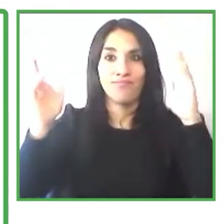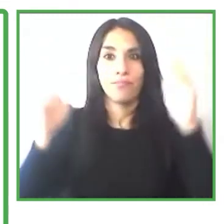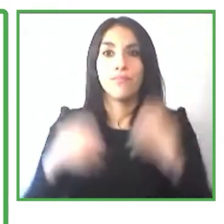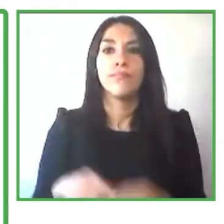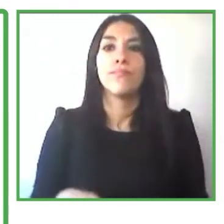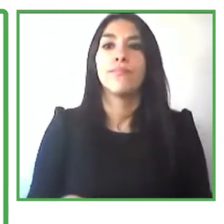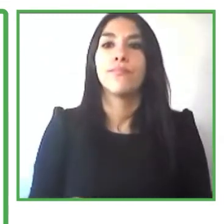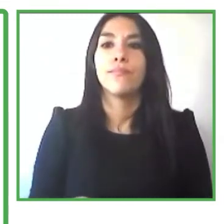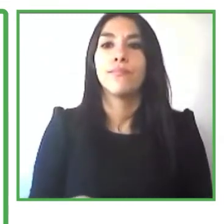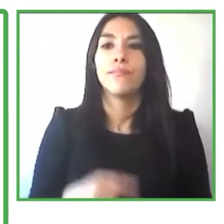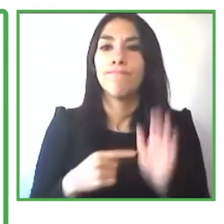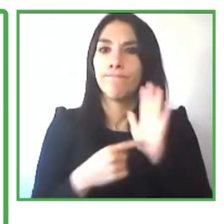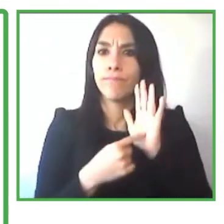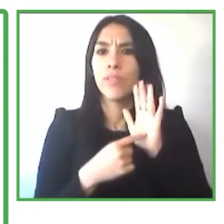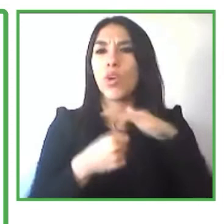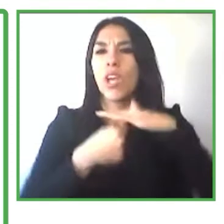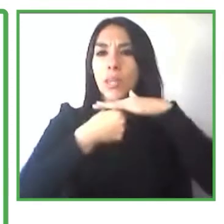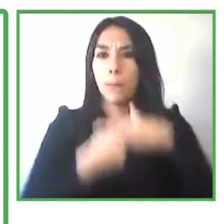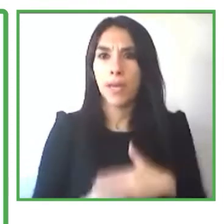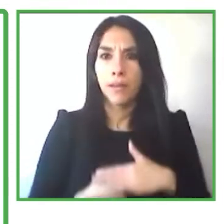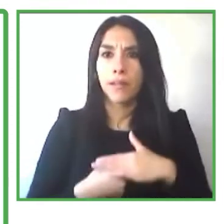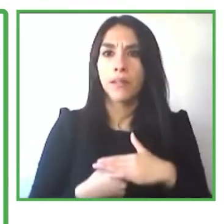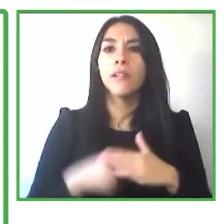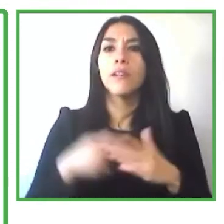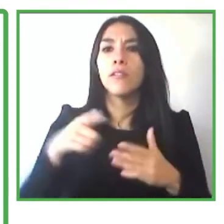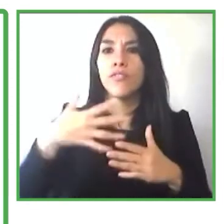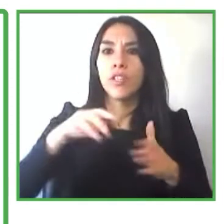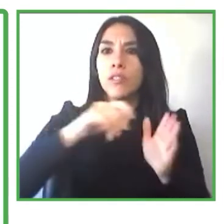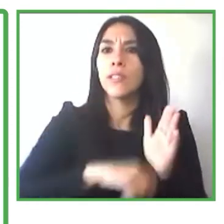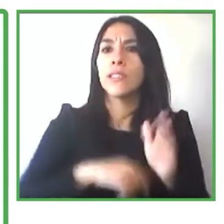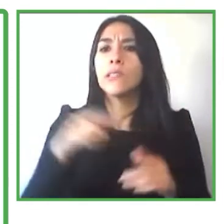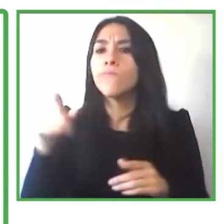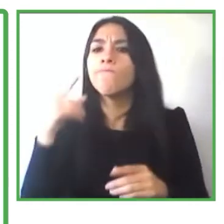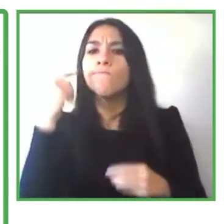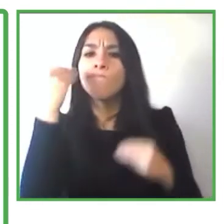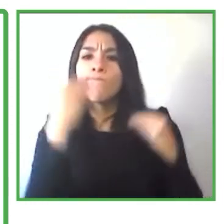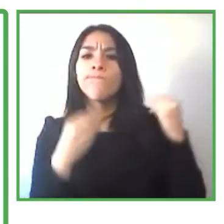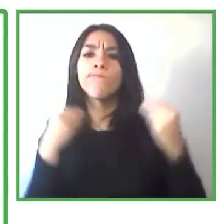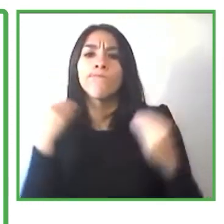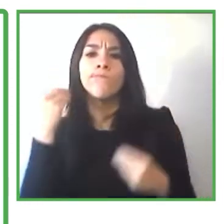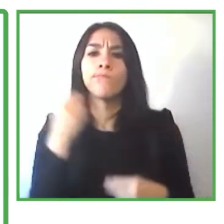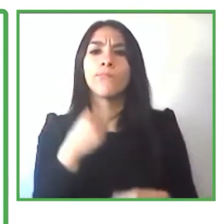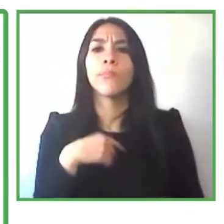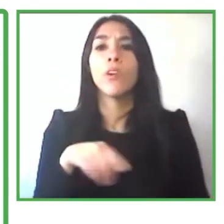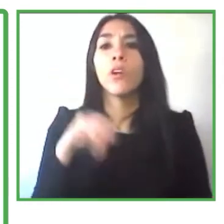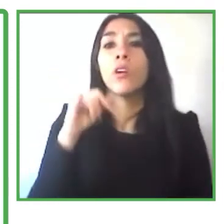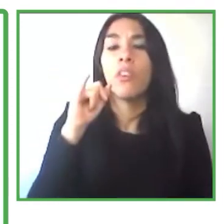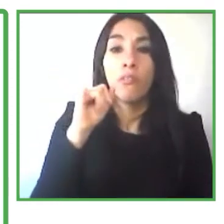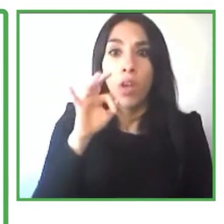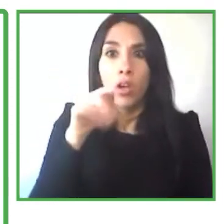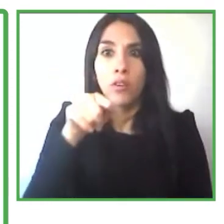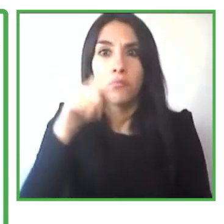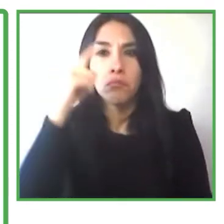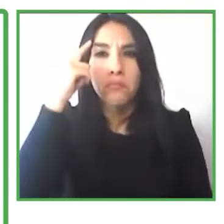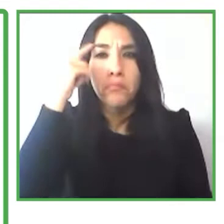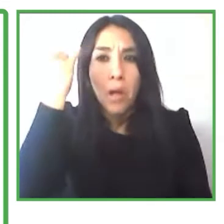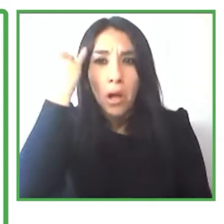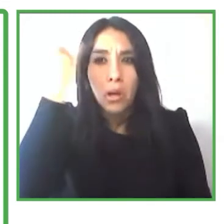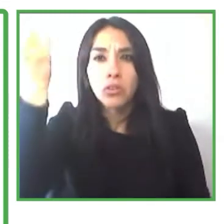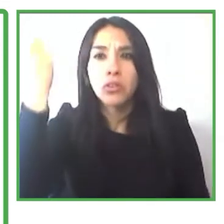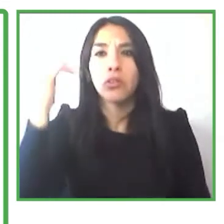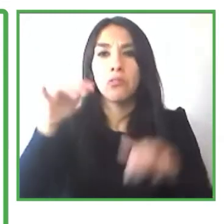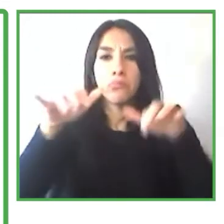contratación con inteligencia artificial y continuamos por supuesto realizando